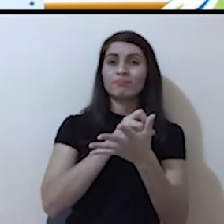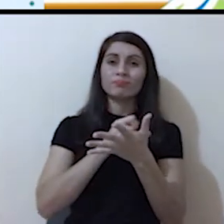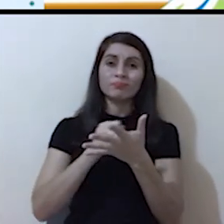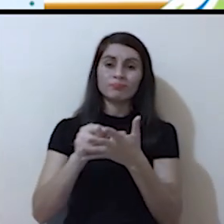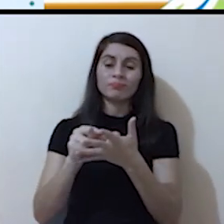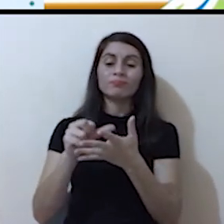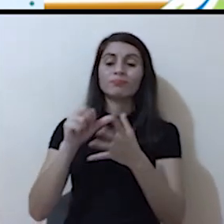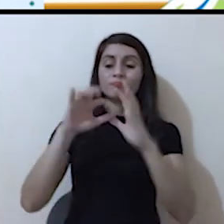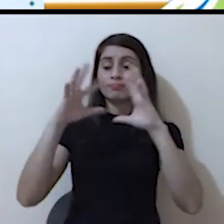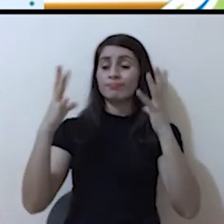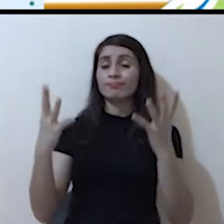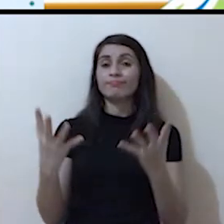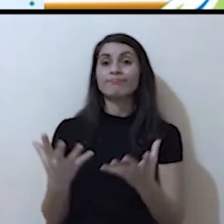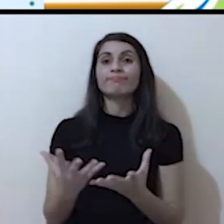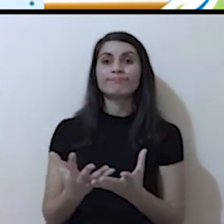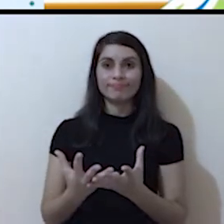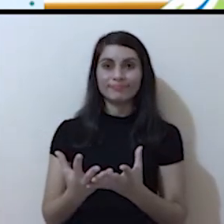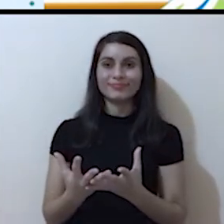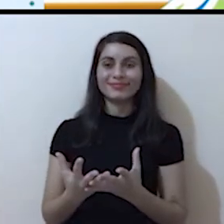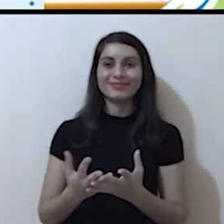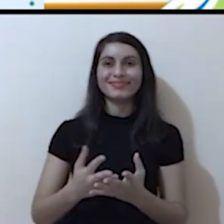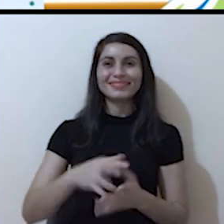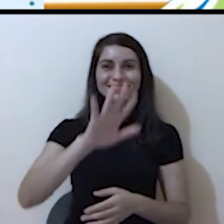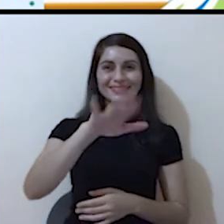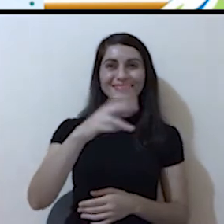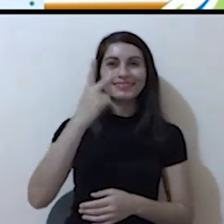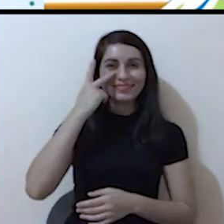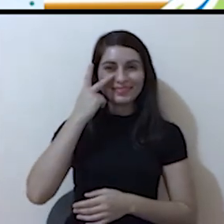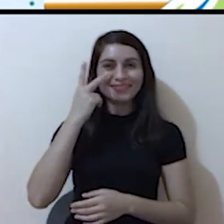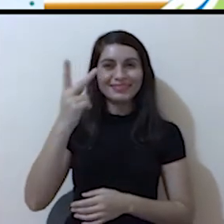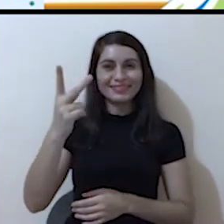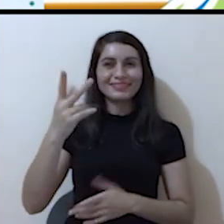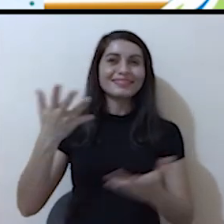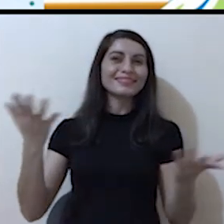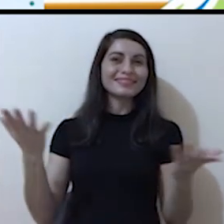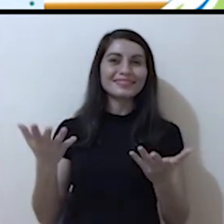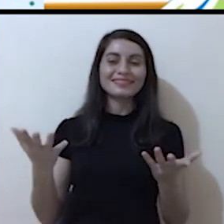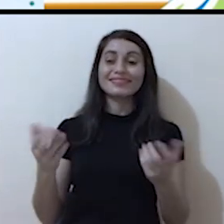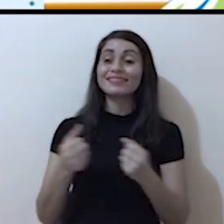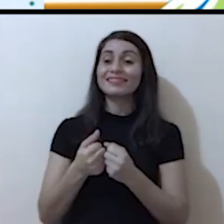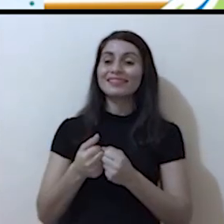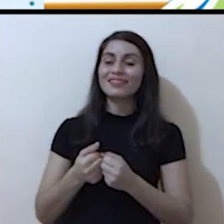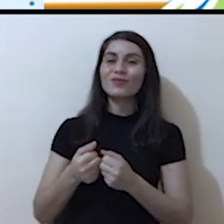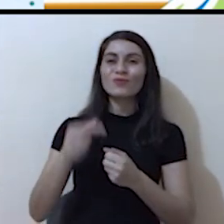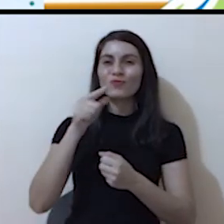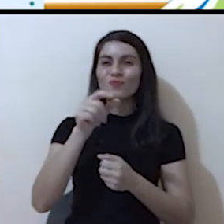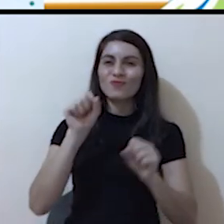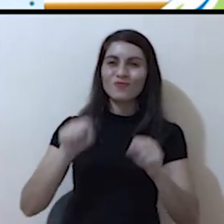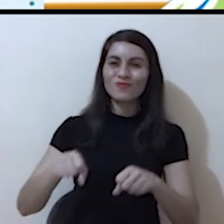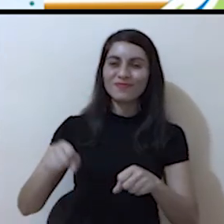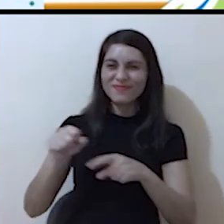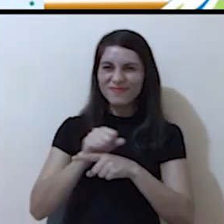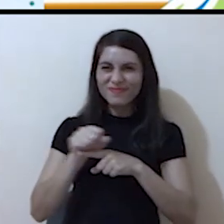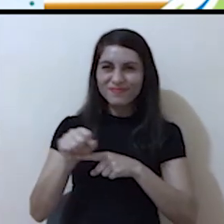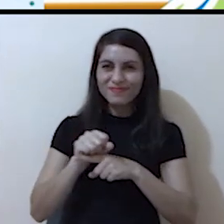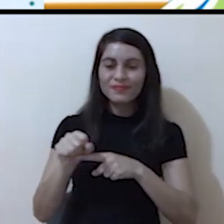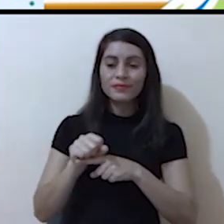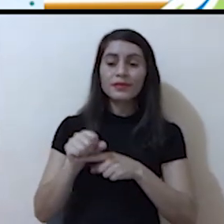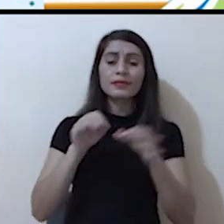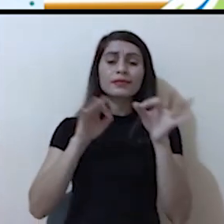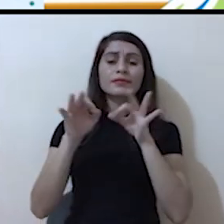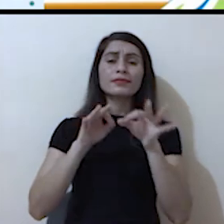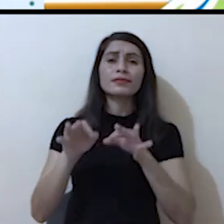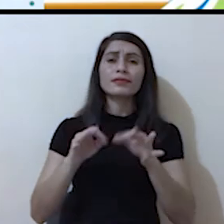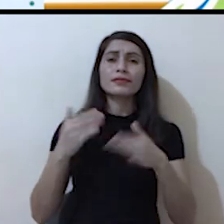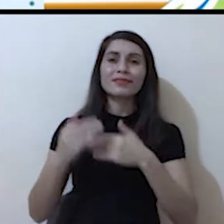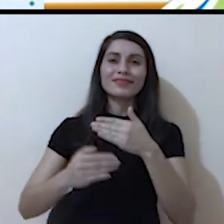tierra. Así que acompáñanos a ver un pequeño experimento que podrá explicar mejor